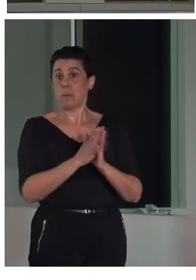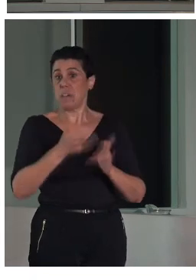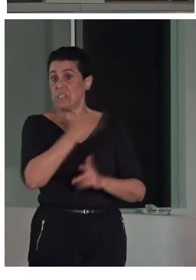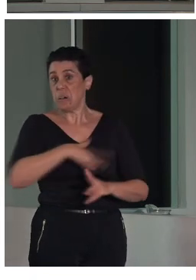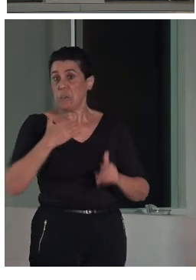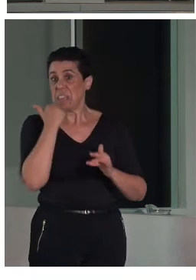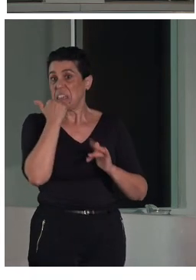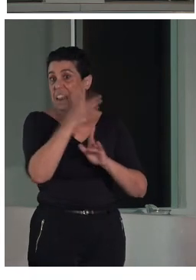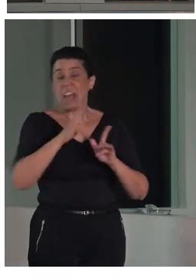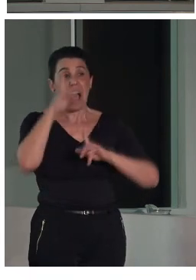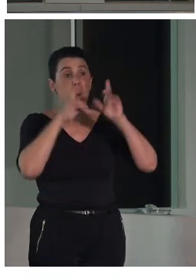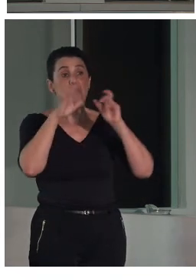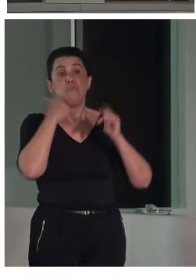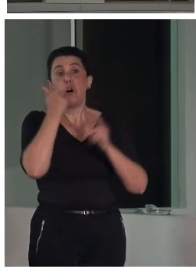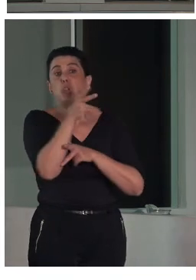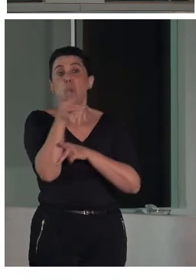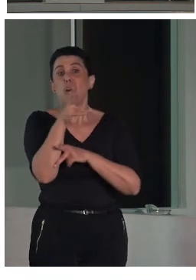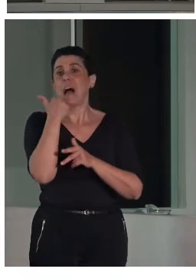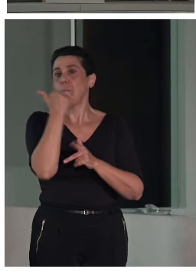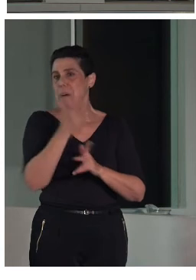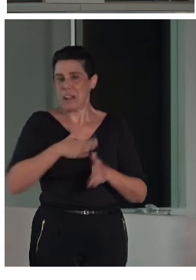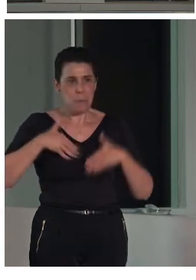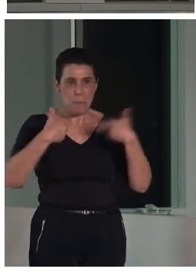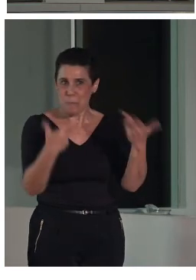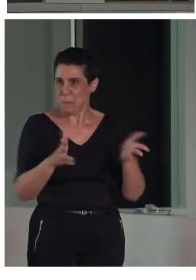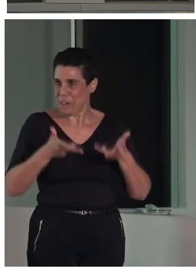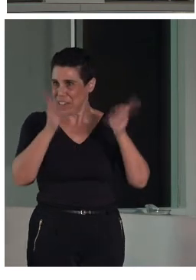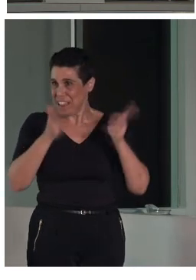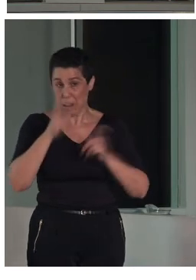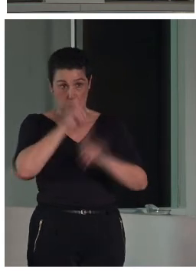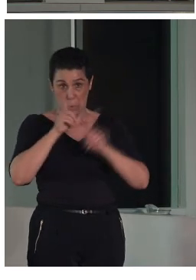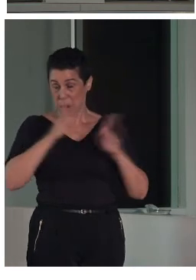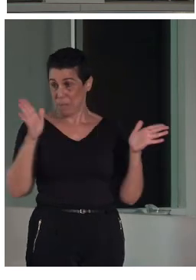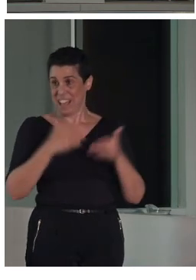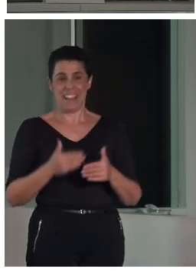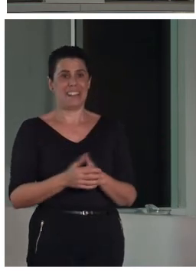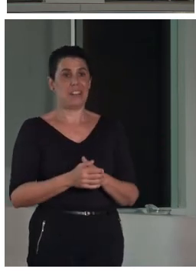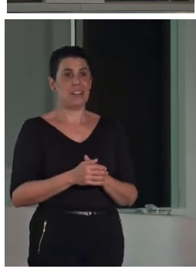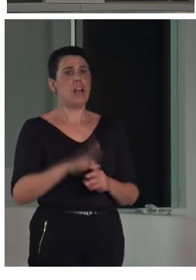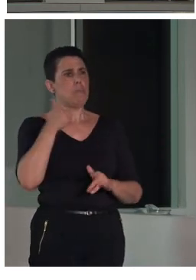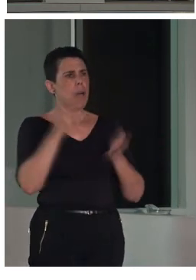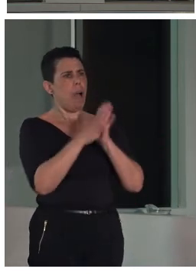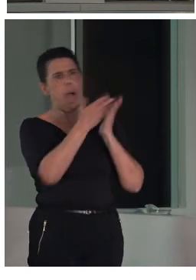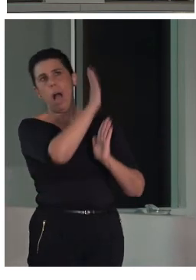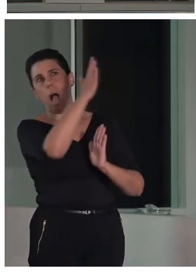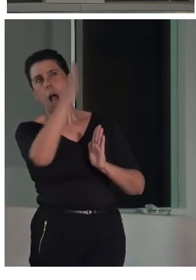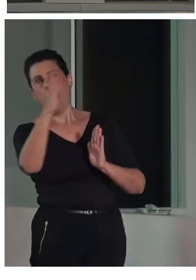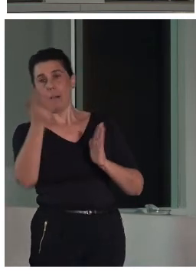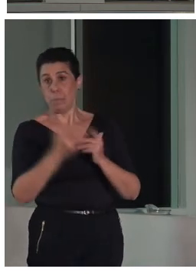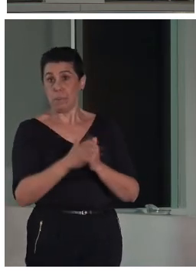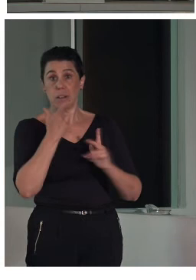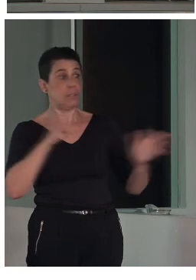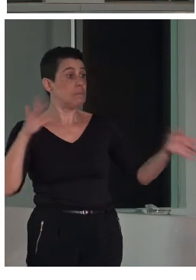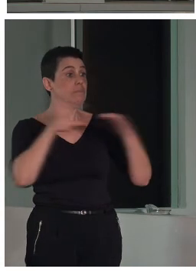tener la referencia si no podéis obviarlo no hay ningún problema pero aquí tenéis bastante bibliografía al respecto de